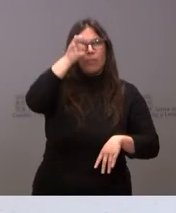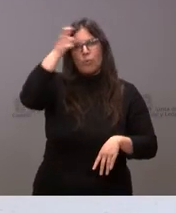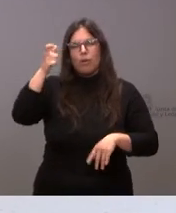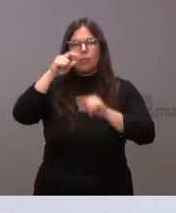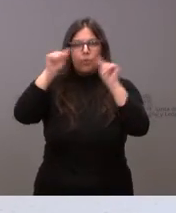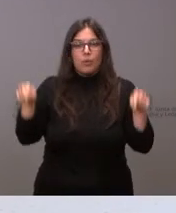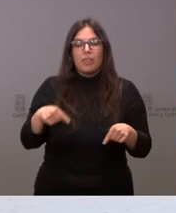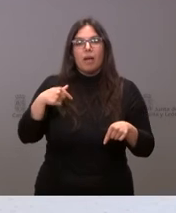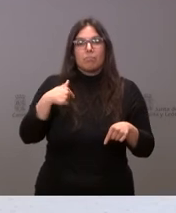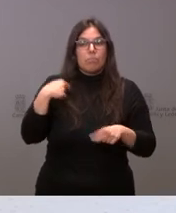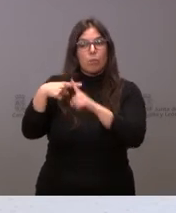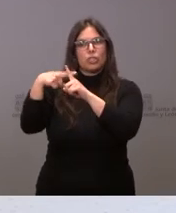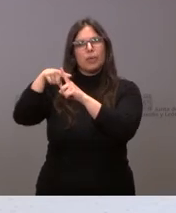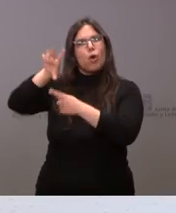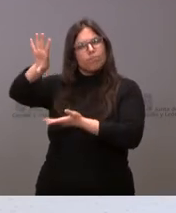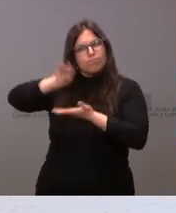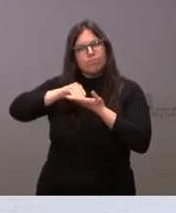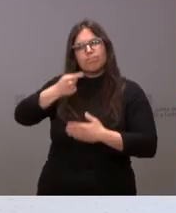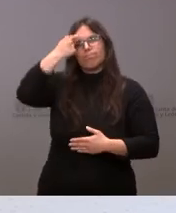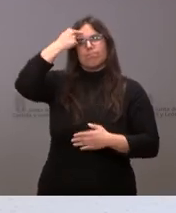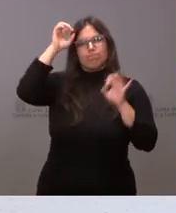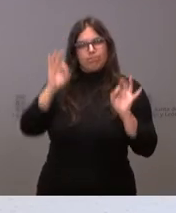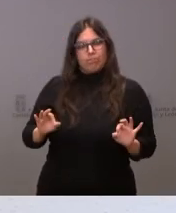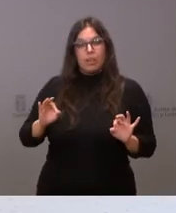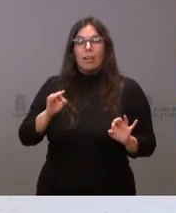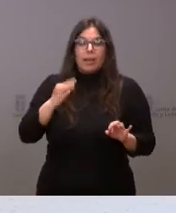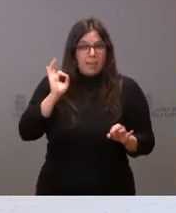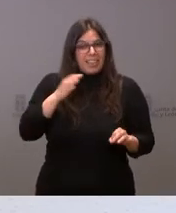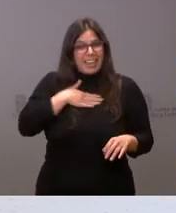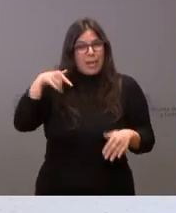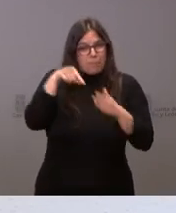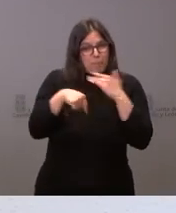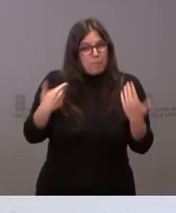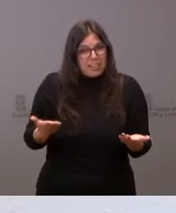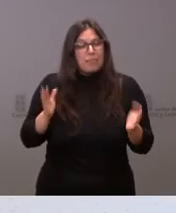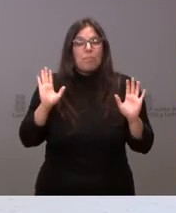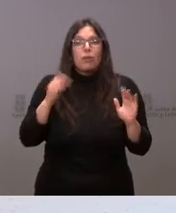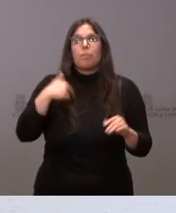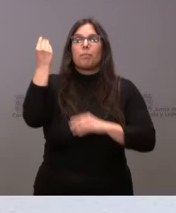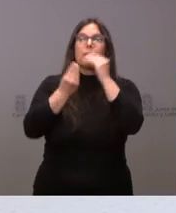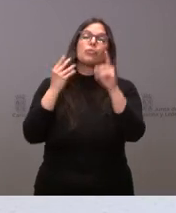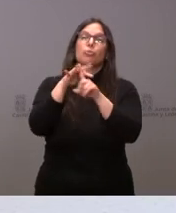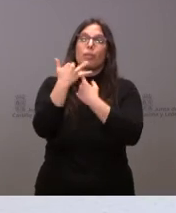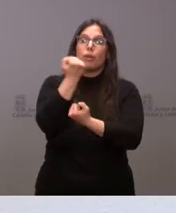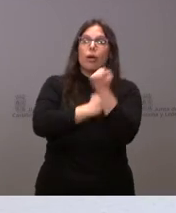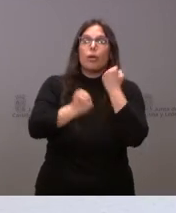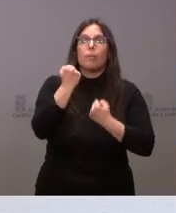Insisto, nos hubiera gustado ser más ambiciosos. Creo que la situación económica